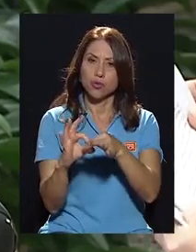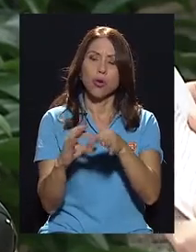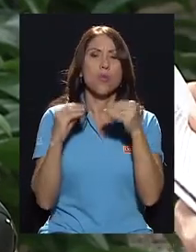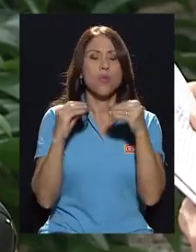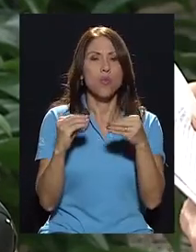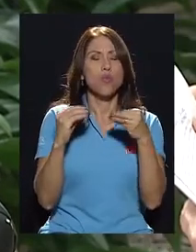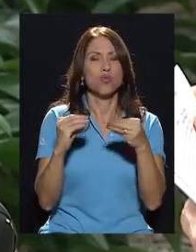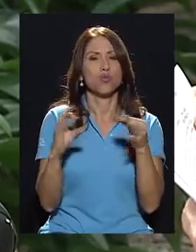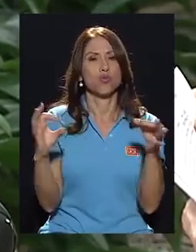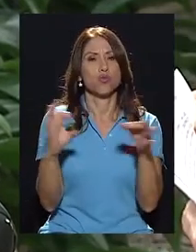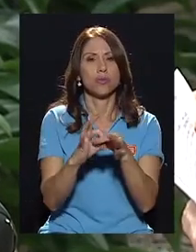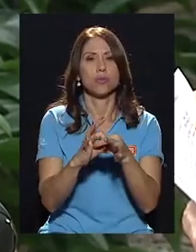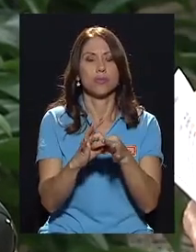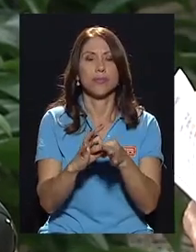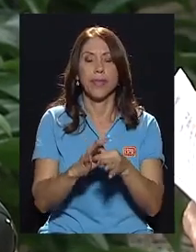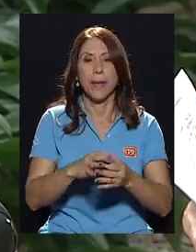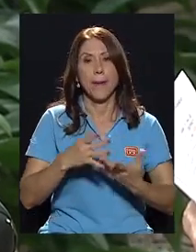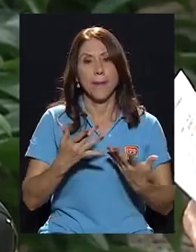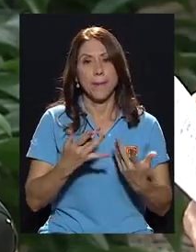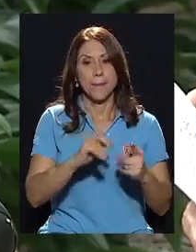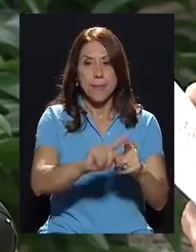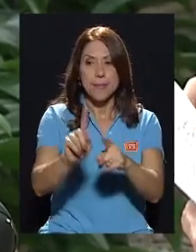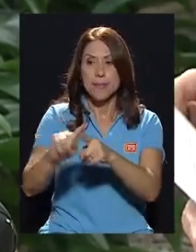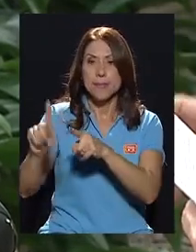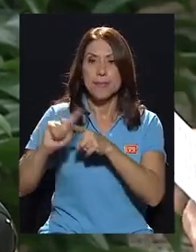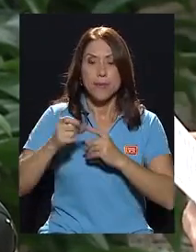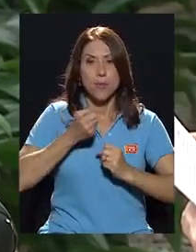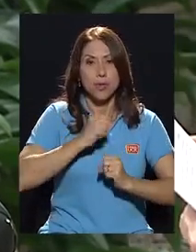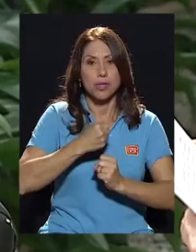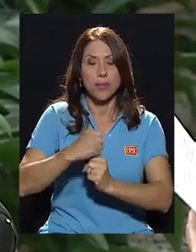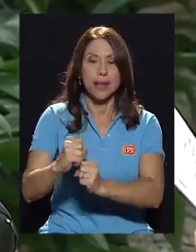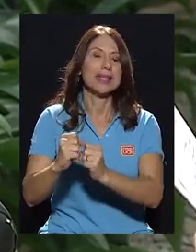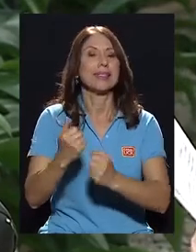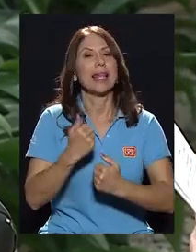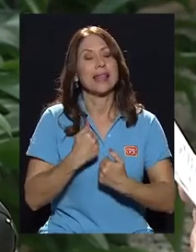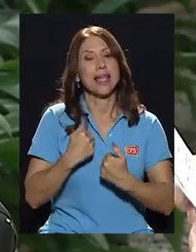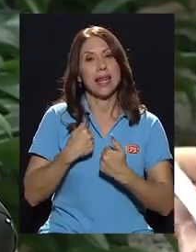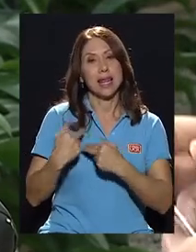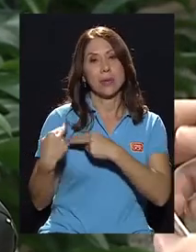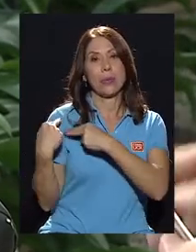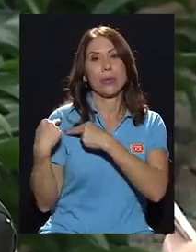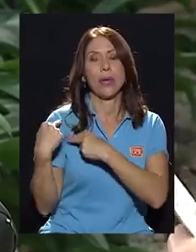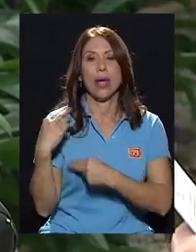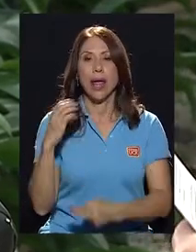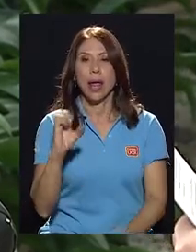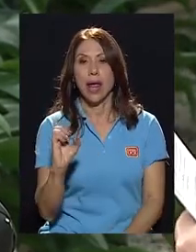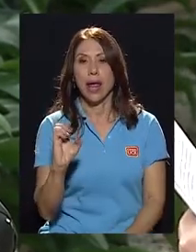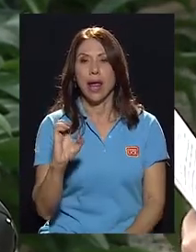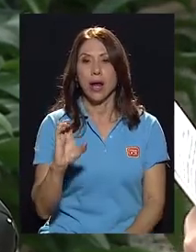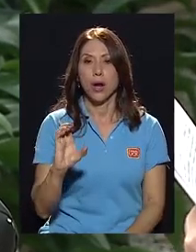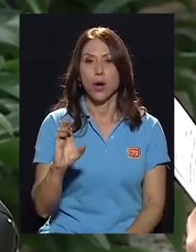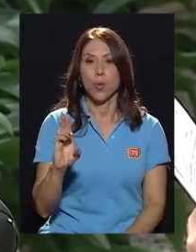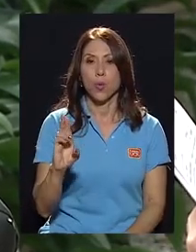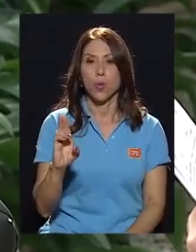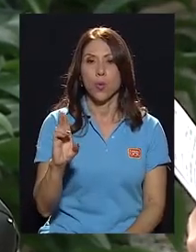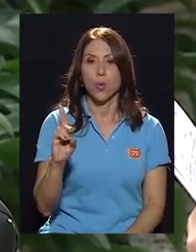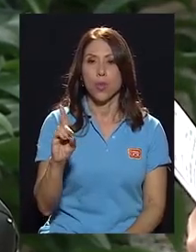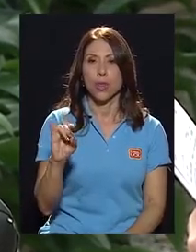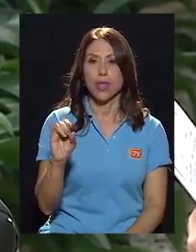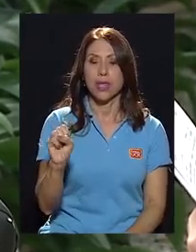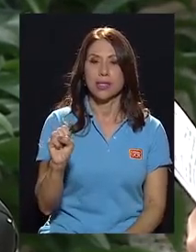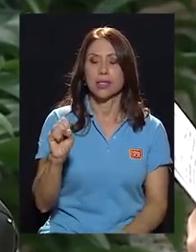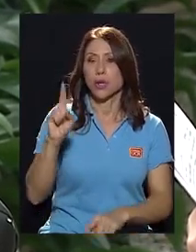muy relacionados. Las municipalidades que tienen a cargo los ECUDIS no pueden olvidarse